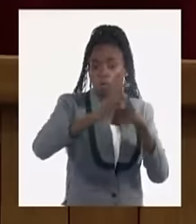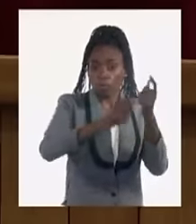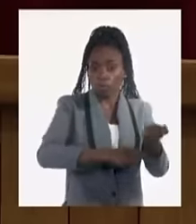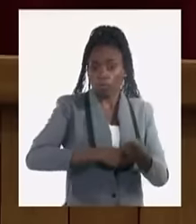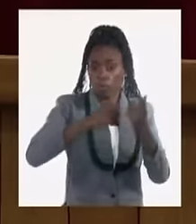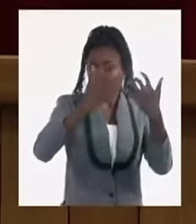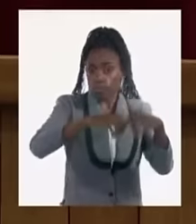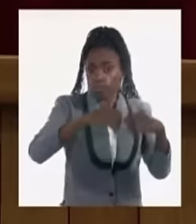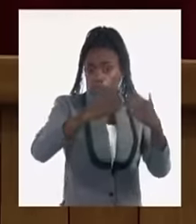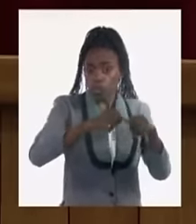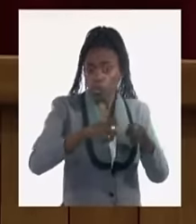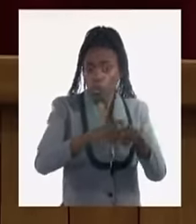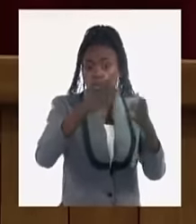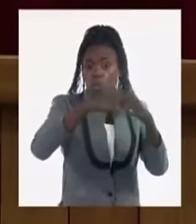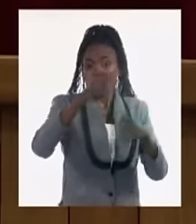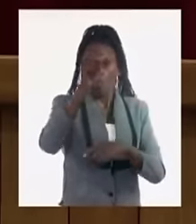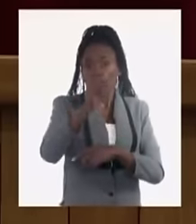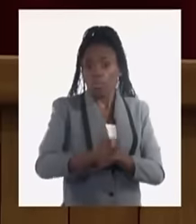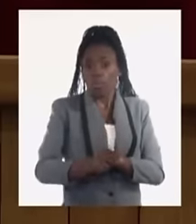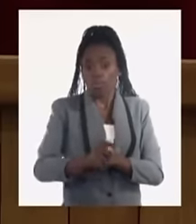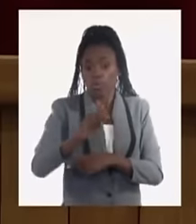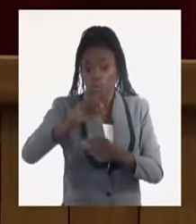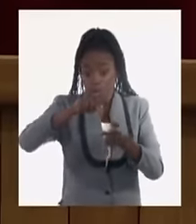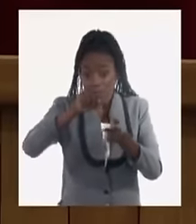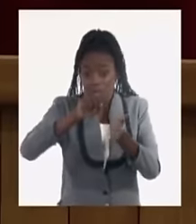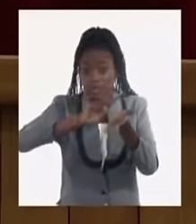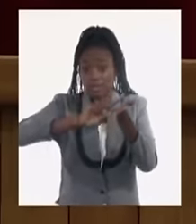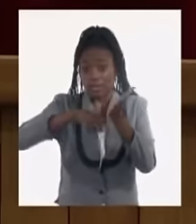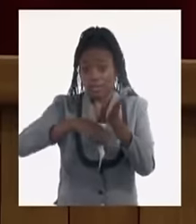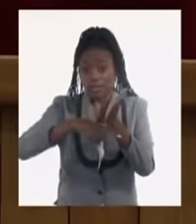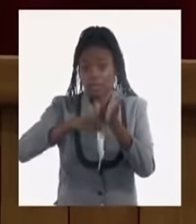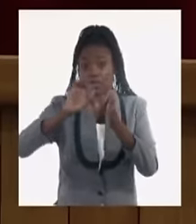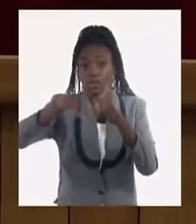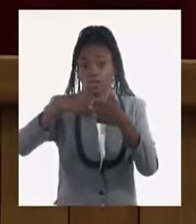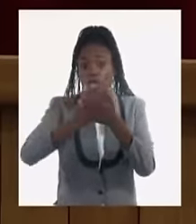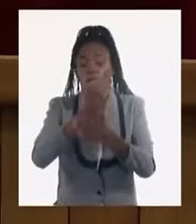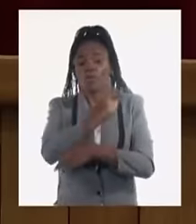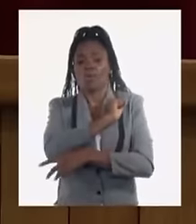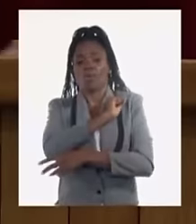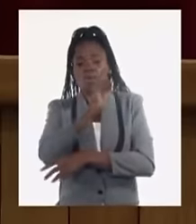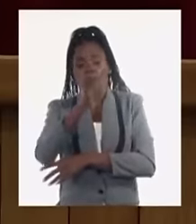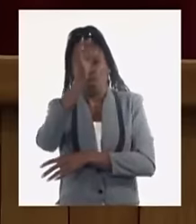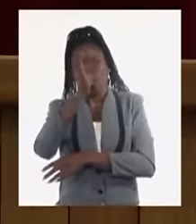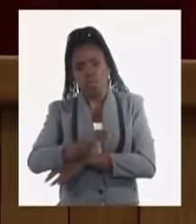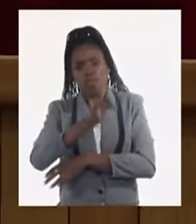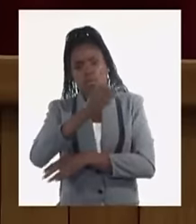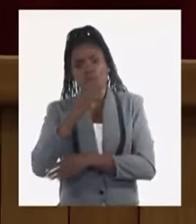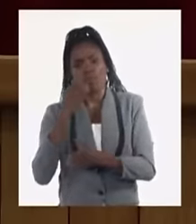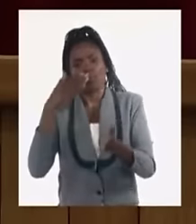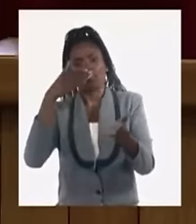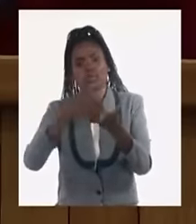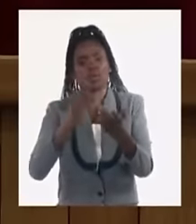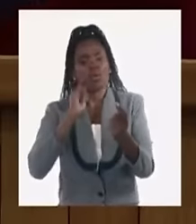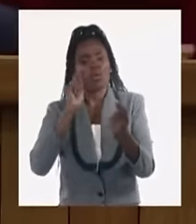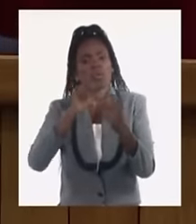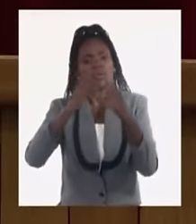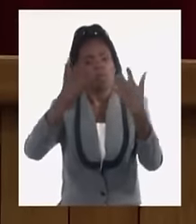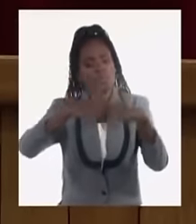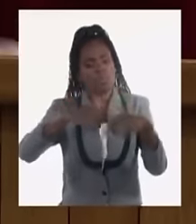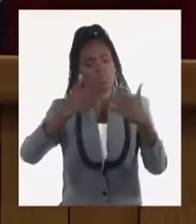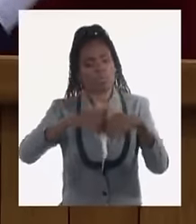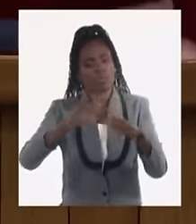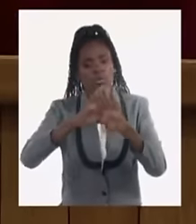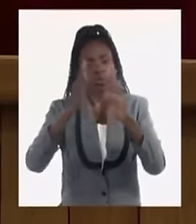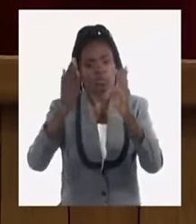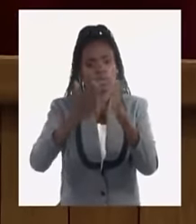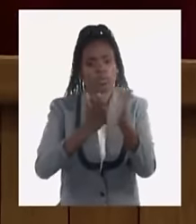los productores y con ese contrato con las instituciones logremos que de verdad se alcancen esos objetivos productivos y después eso lleva